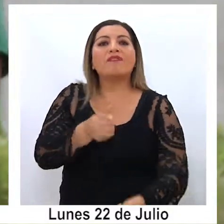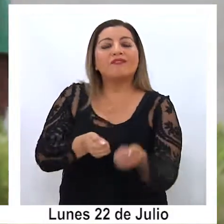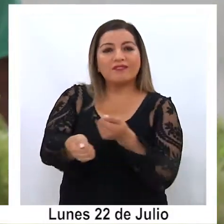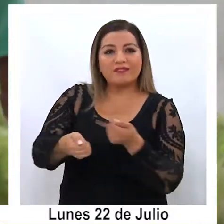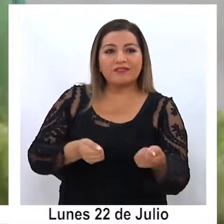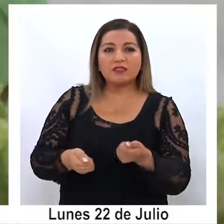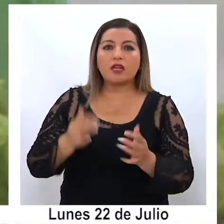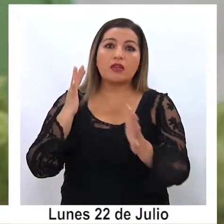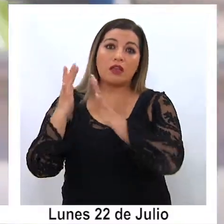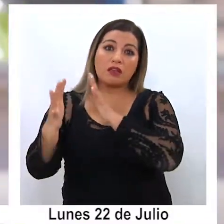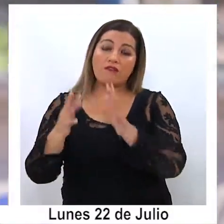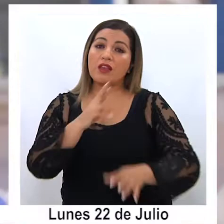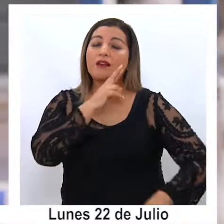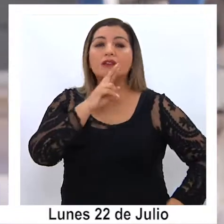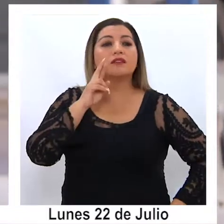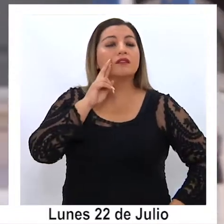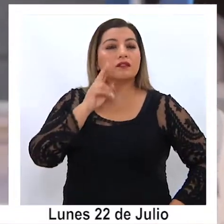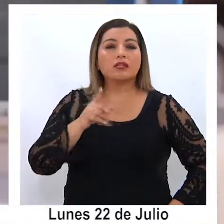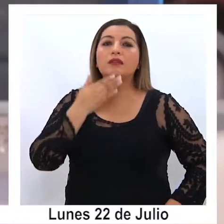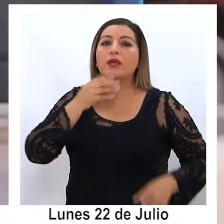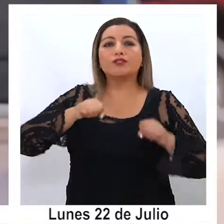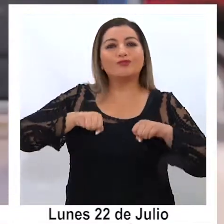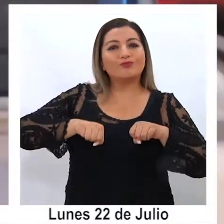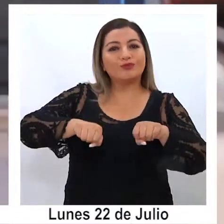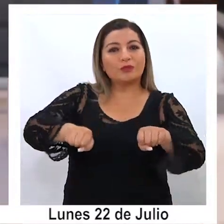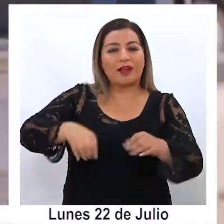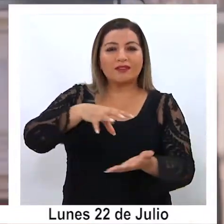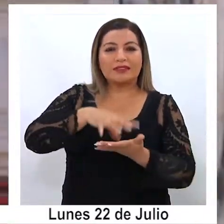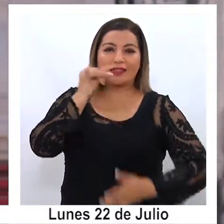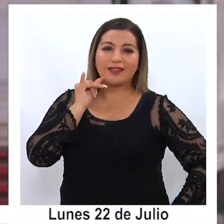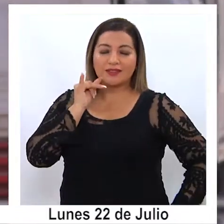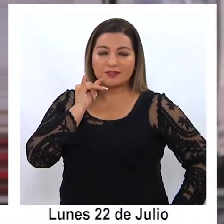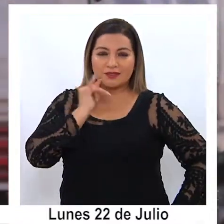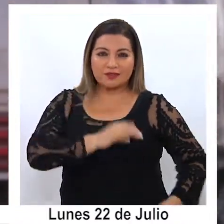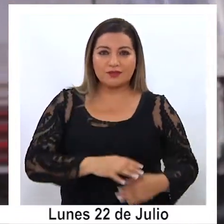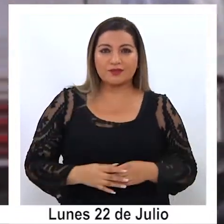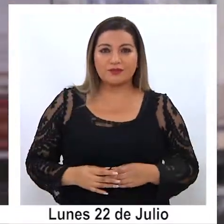comercializarán en ferias, restaurantes y supermercados de la región.